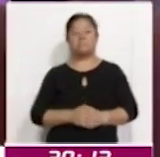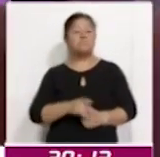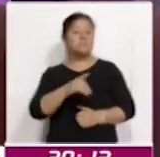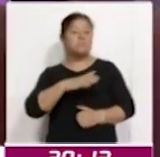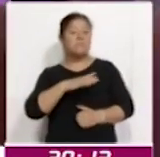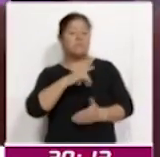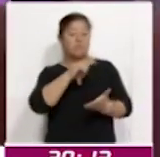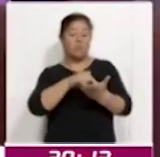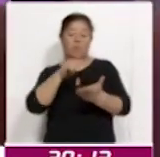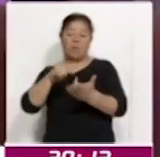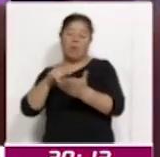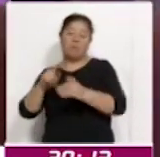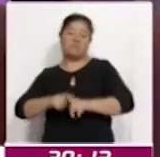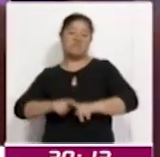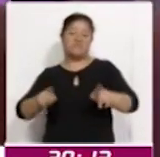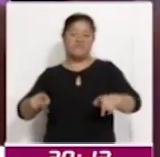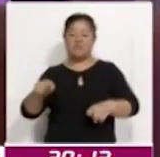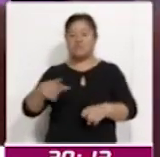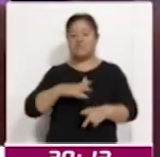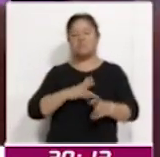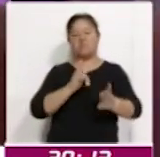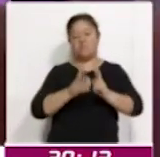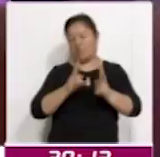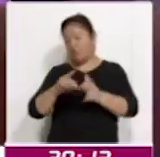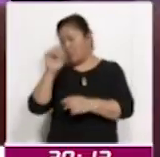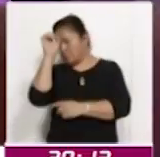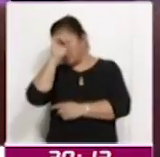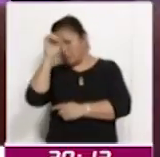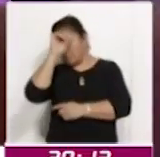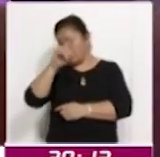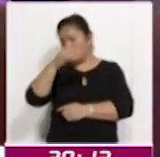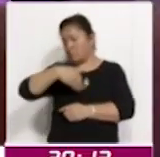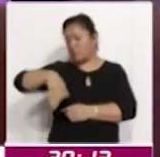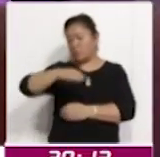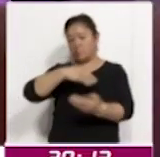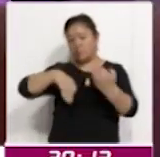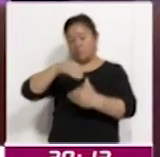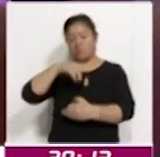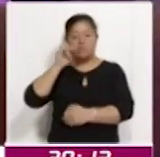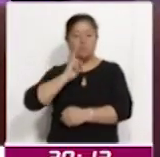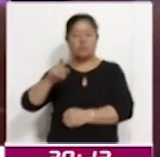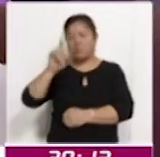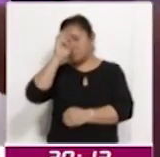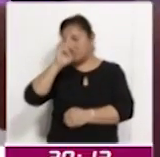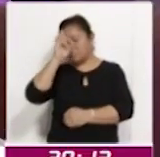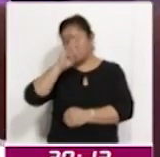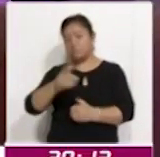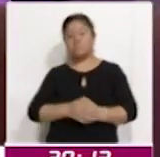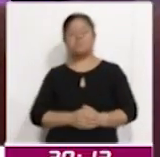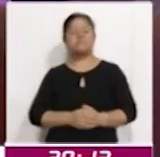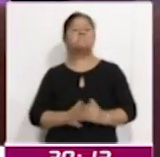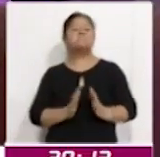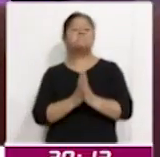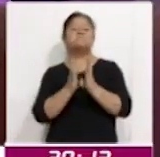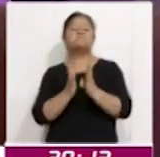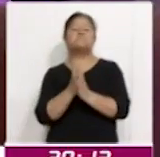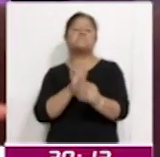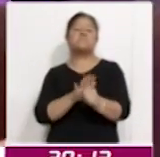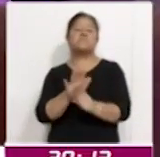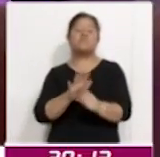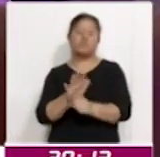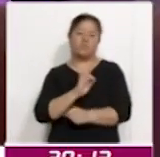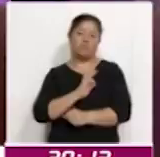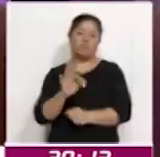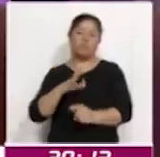conferencias, van a dar pláticas, orientación a todo el sector, a las mujeres, esencialmente. ¿Cómo podemos participar y hacia